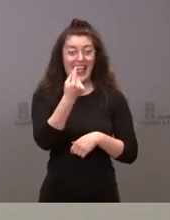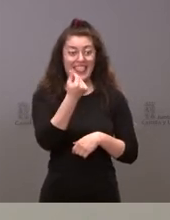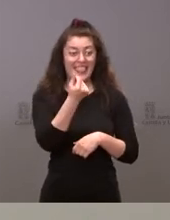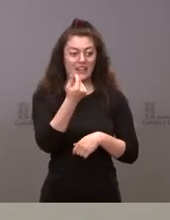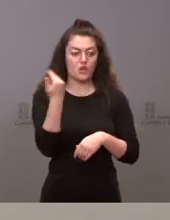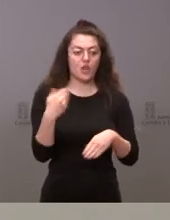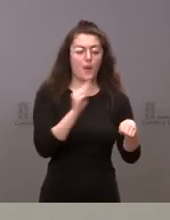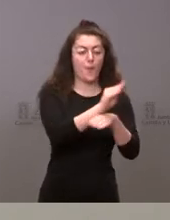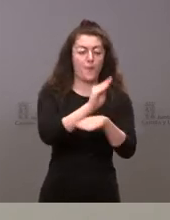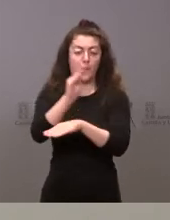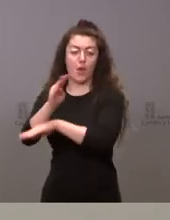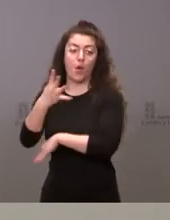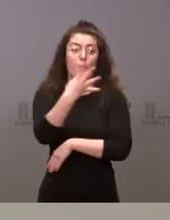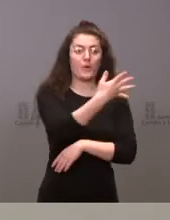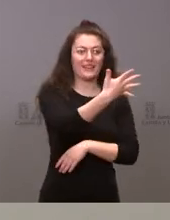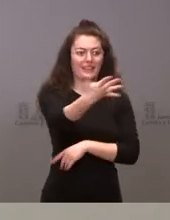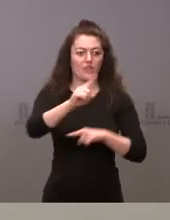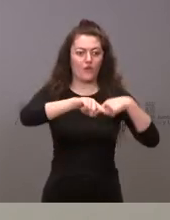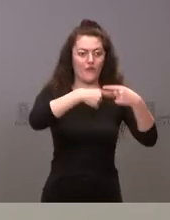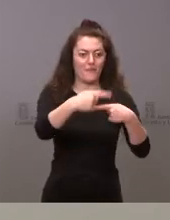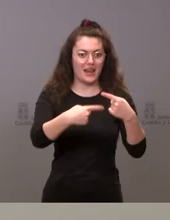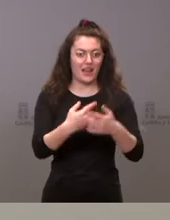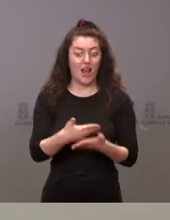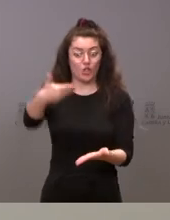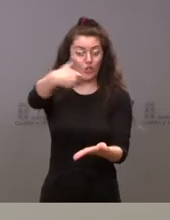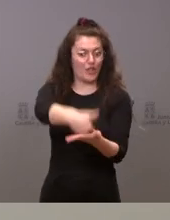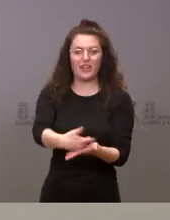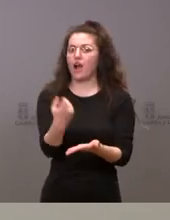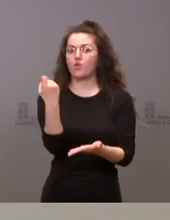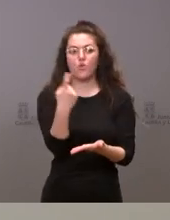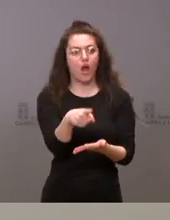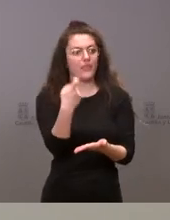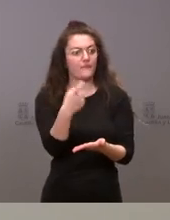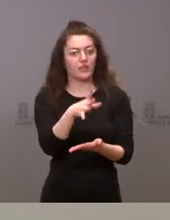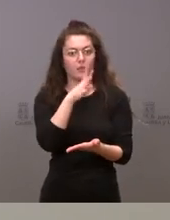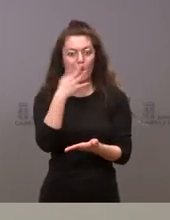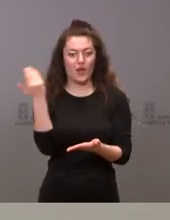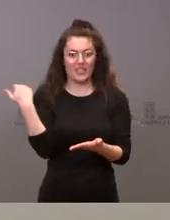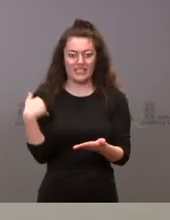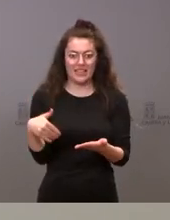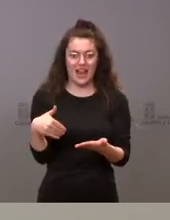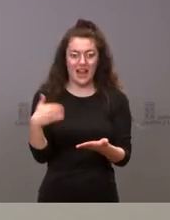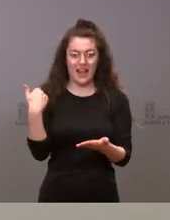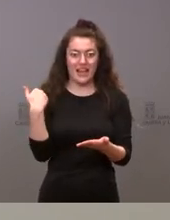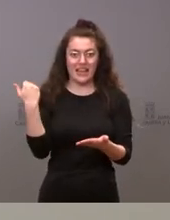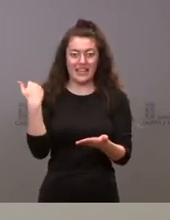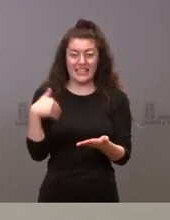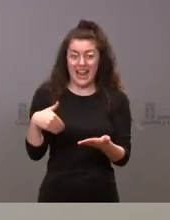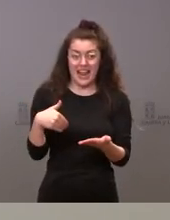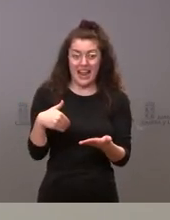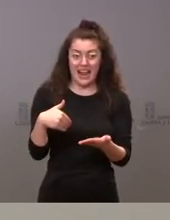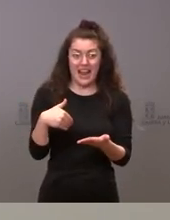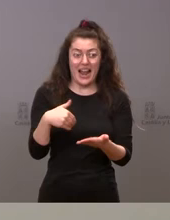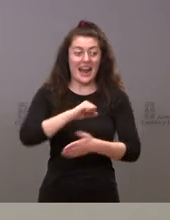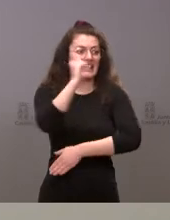que ni siquiera tuvieron que solicitarlos porque nosotros con esos registros nos dirigimos directamente pues a algunas de las personas con mayores dificultades